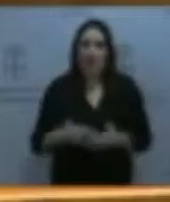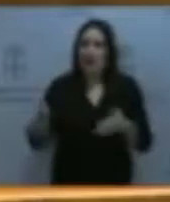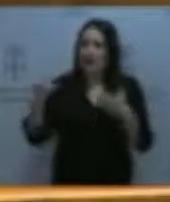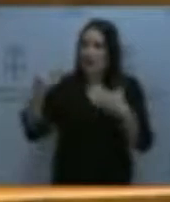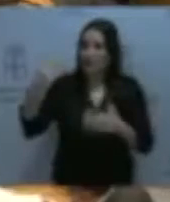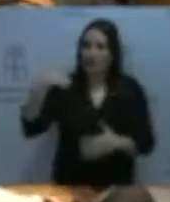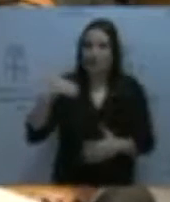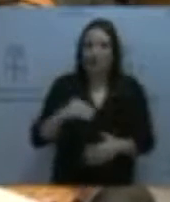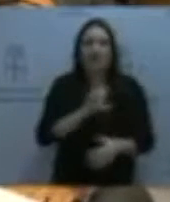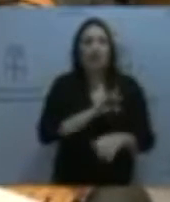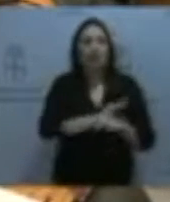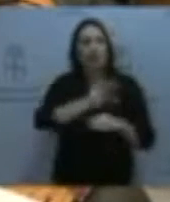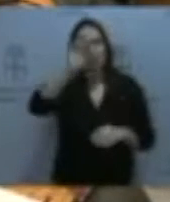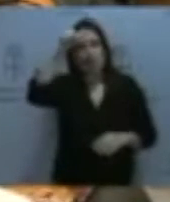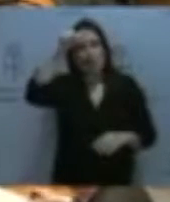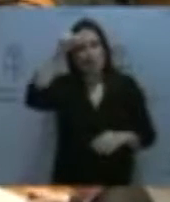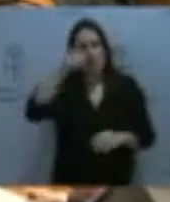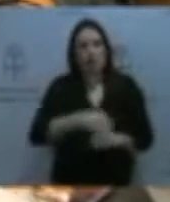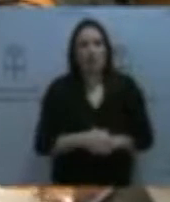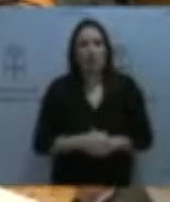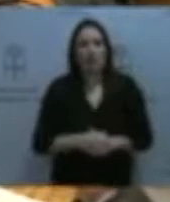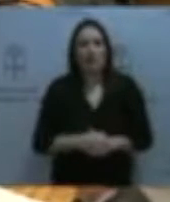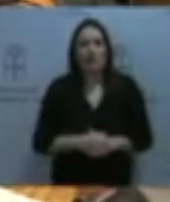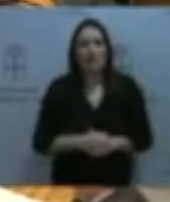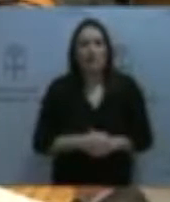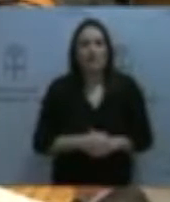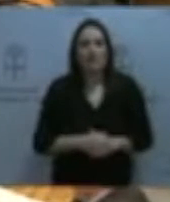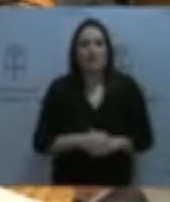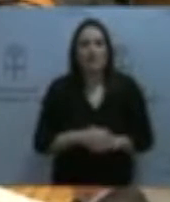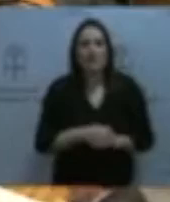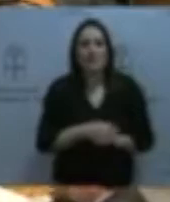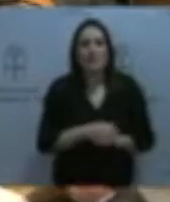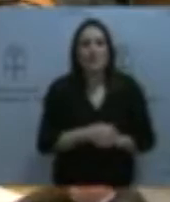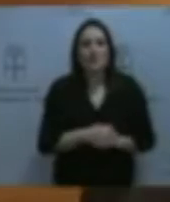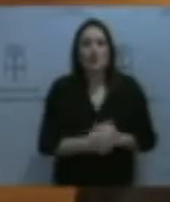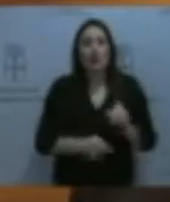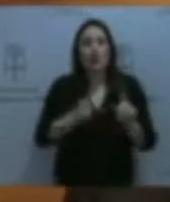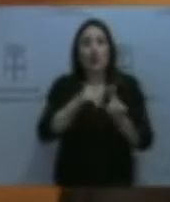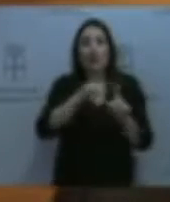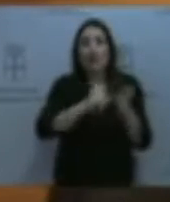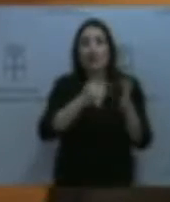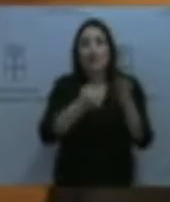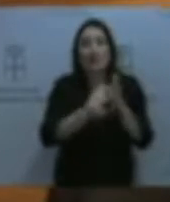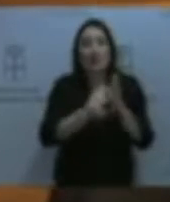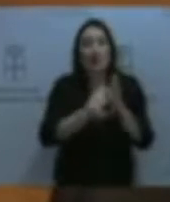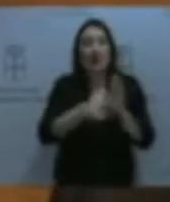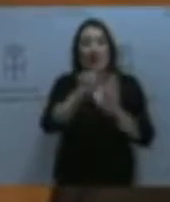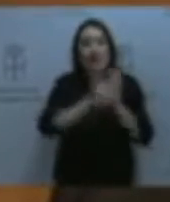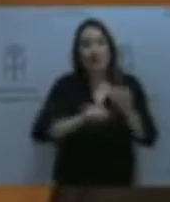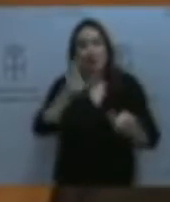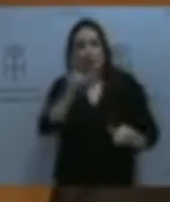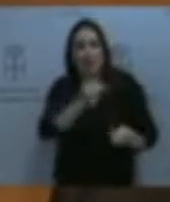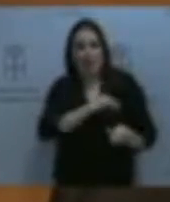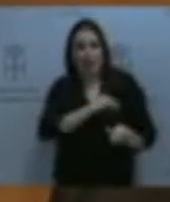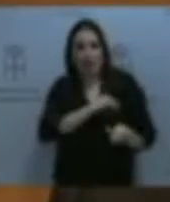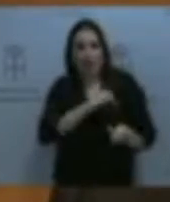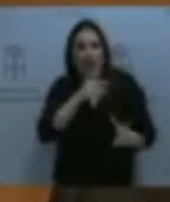Señor consellero, ¿qué medidas va a poner en práctica para facer del defectuoso sistema de registro de méritos algo